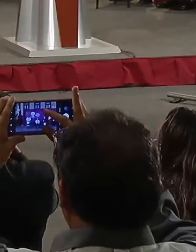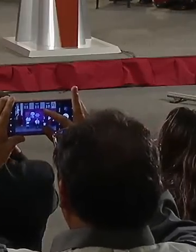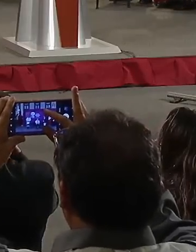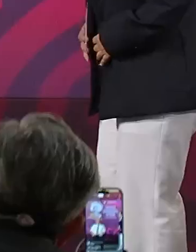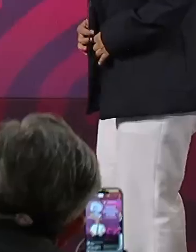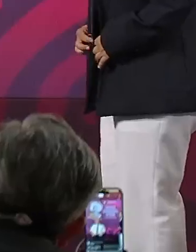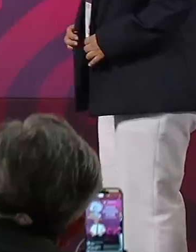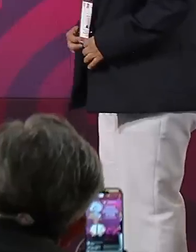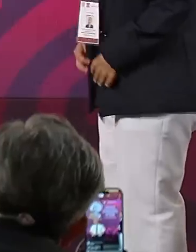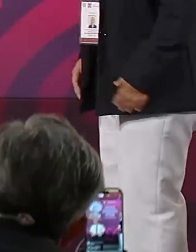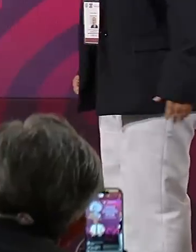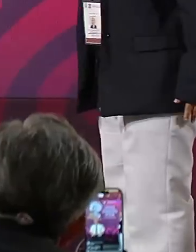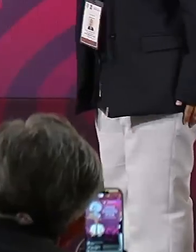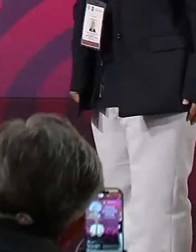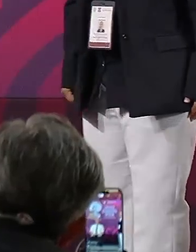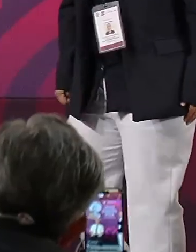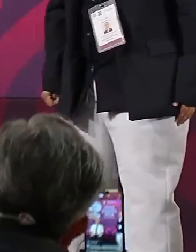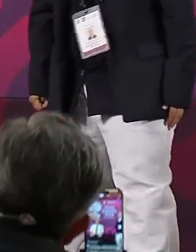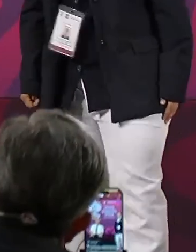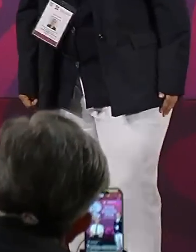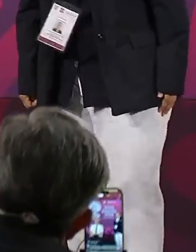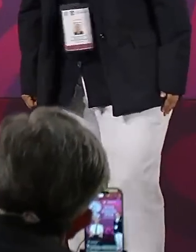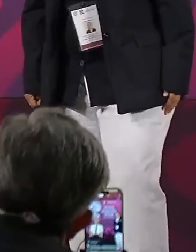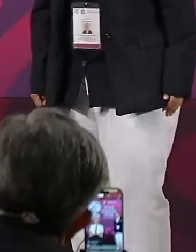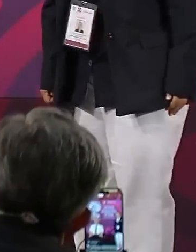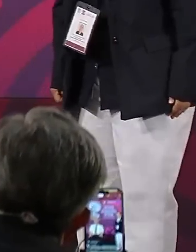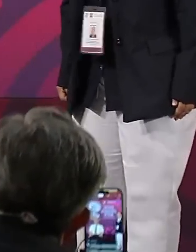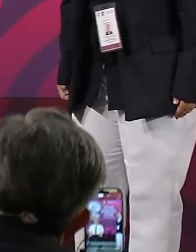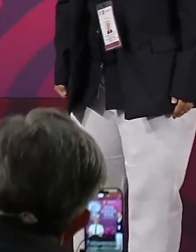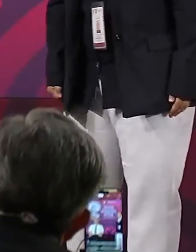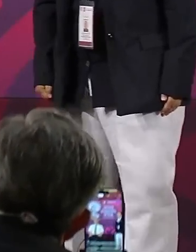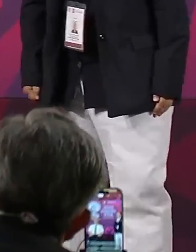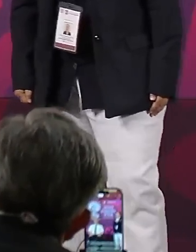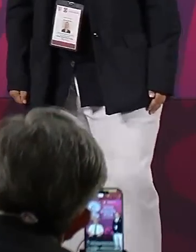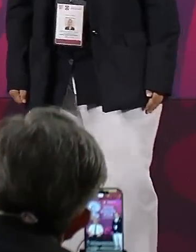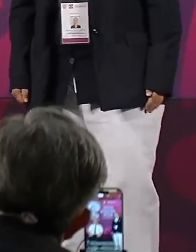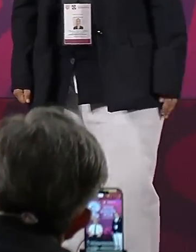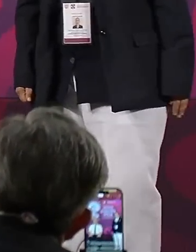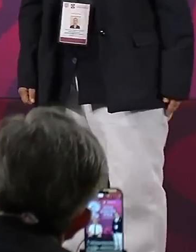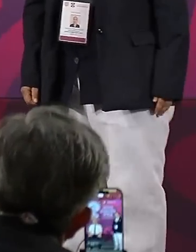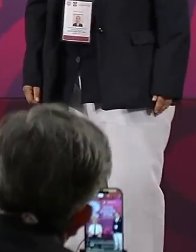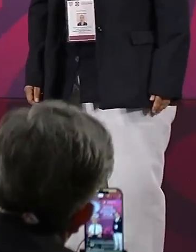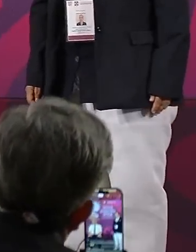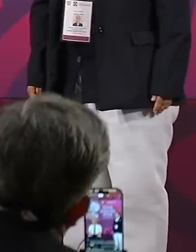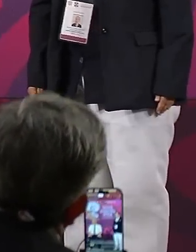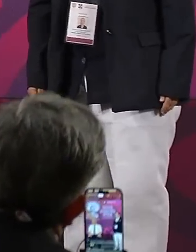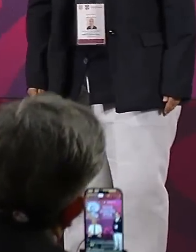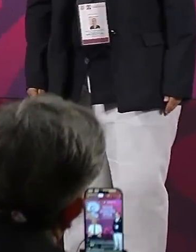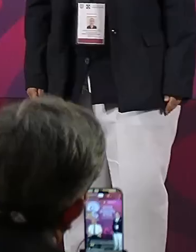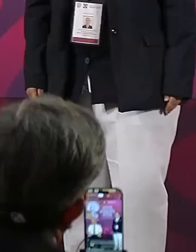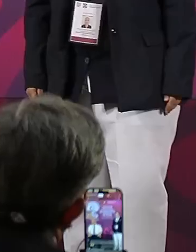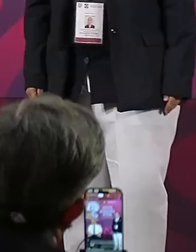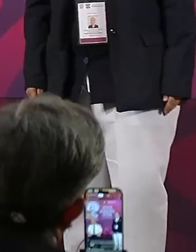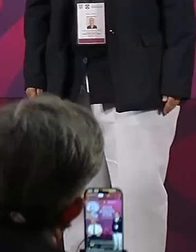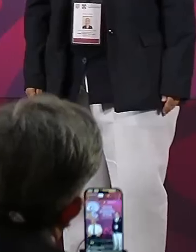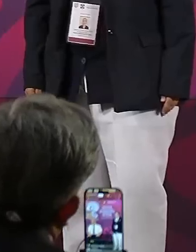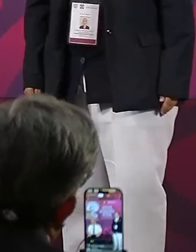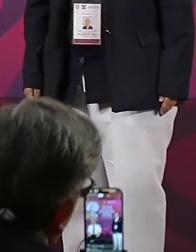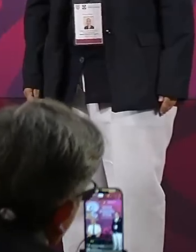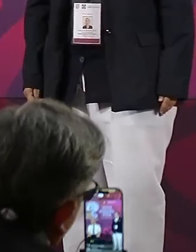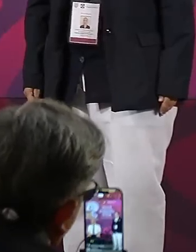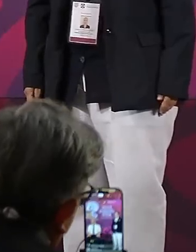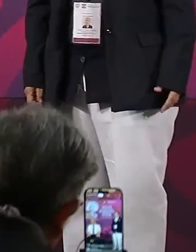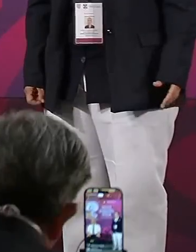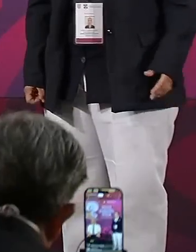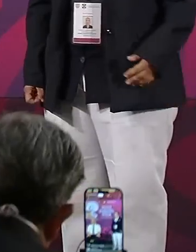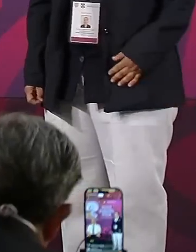Todo lo que nos puede hacer es importante, es mejor prevenir, mucho mejor.